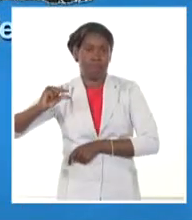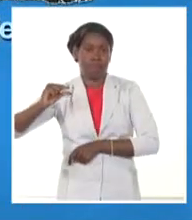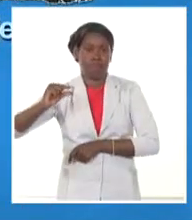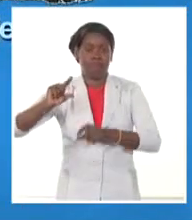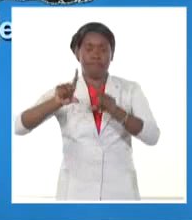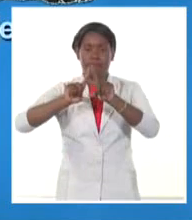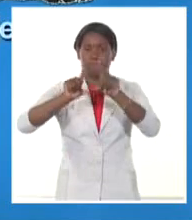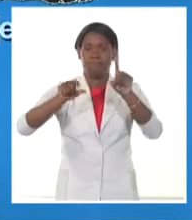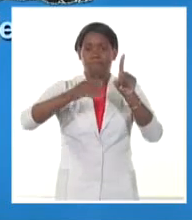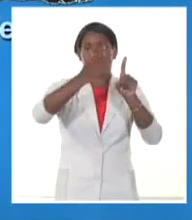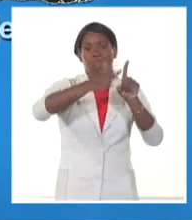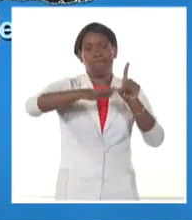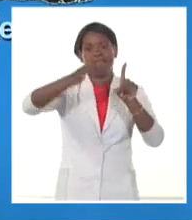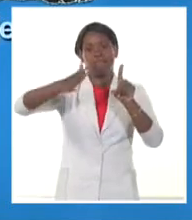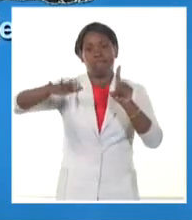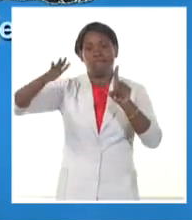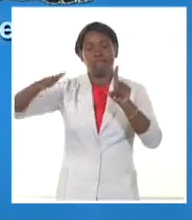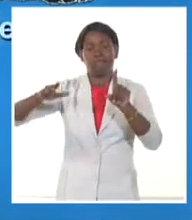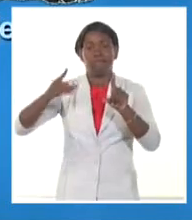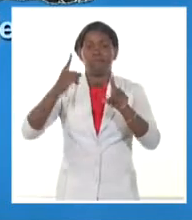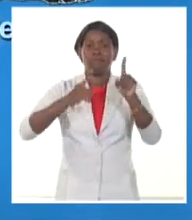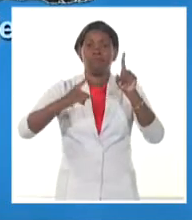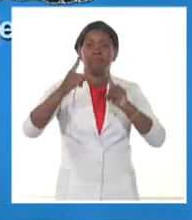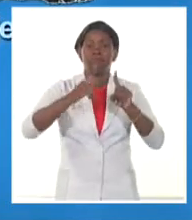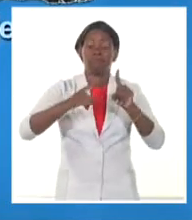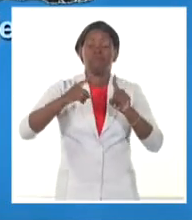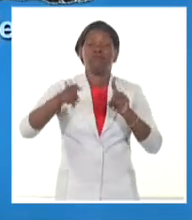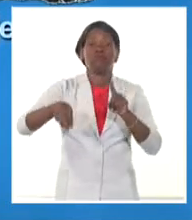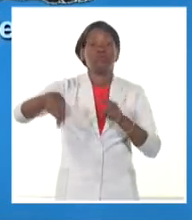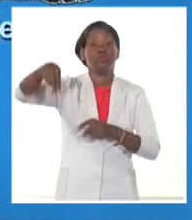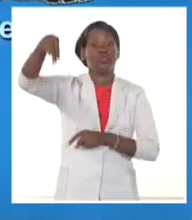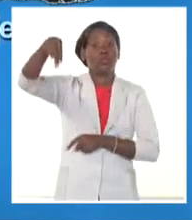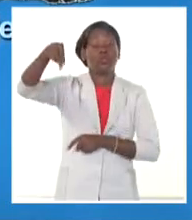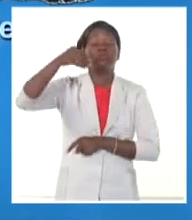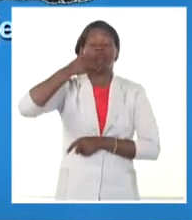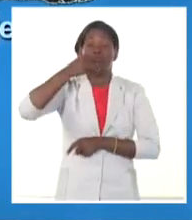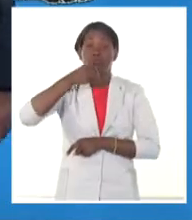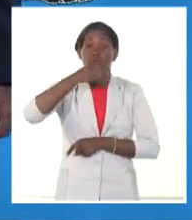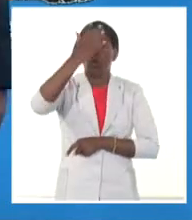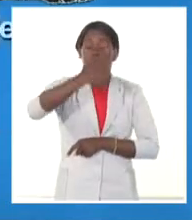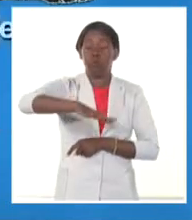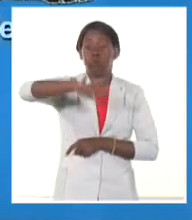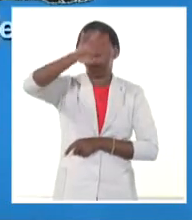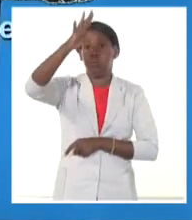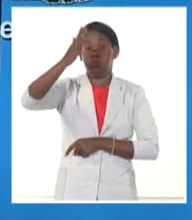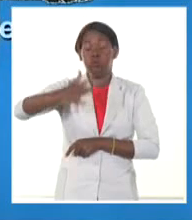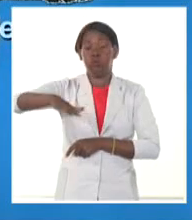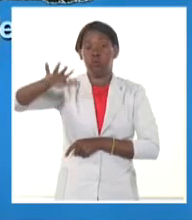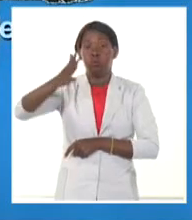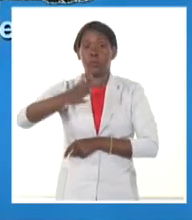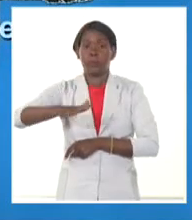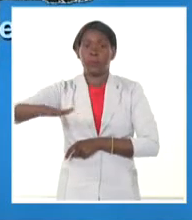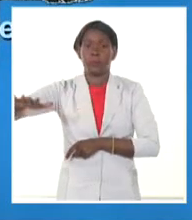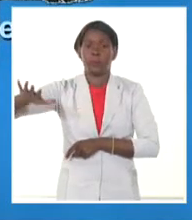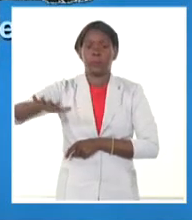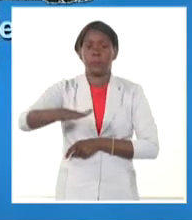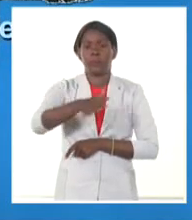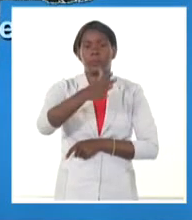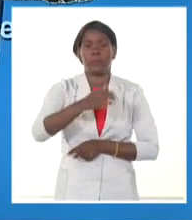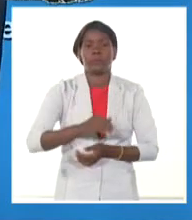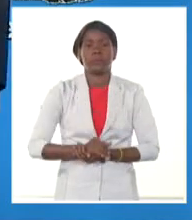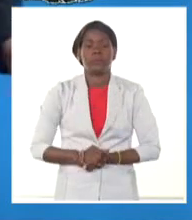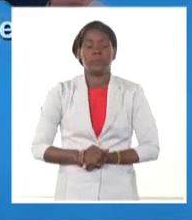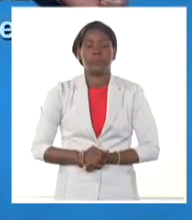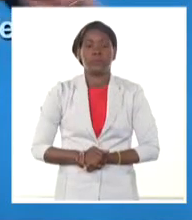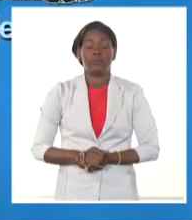todos los litorales, excepto en el norte central y en la sur occidental y central, donde la mar estará tranquila. Así que, mis